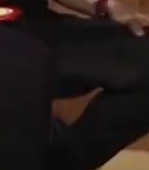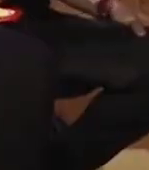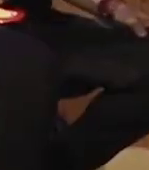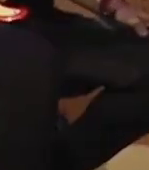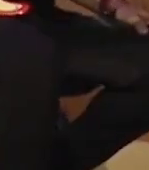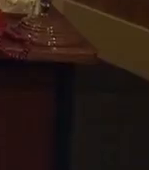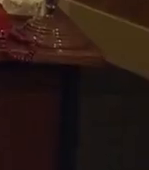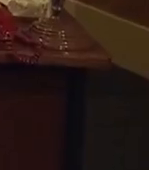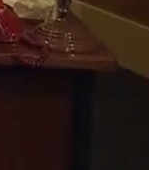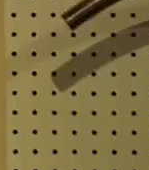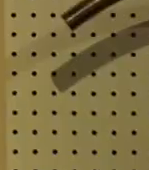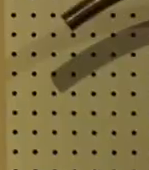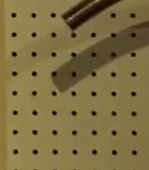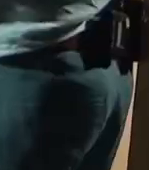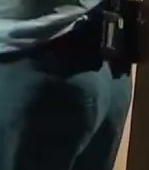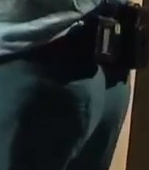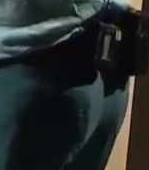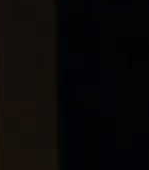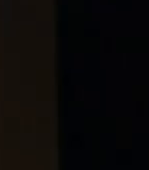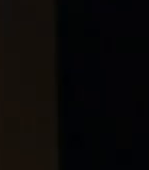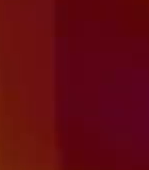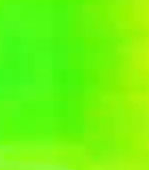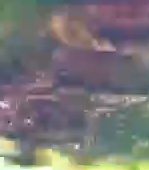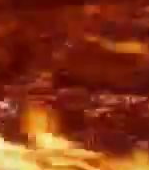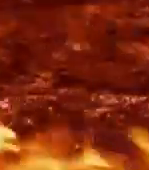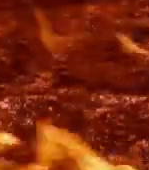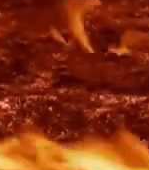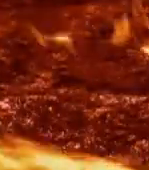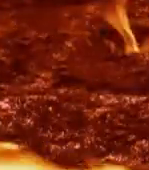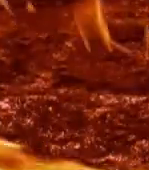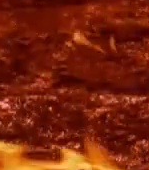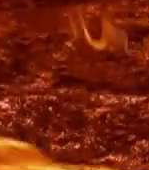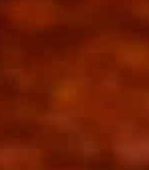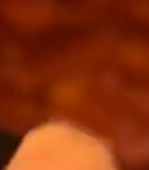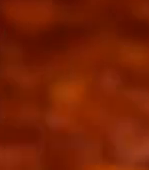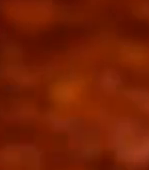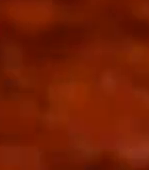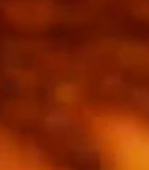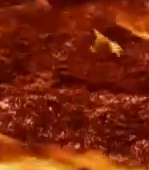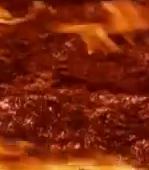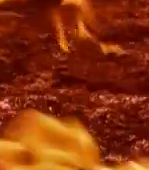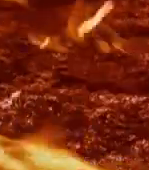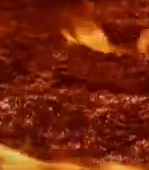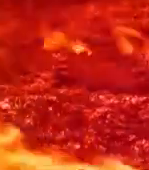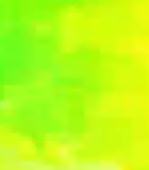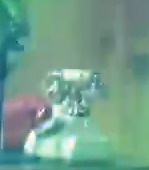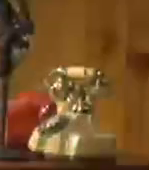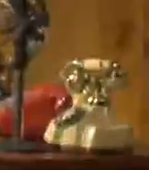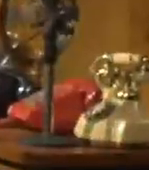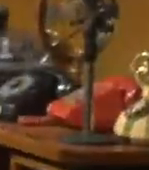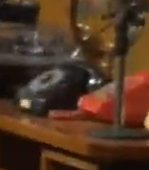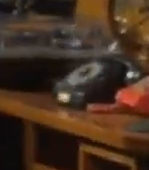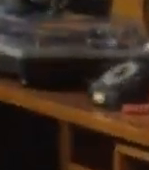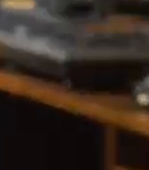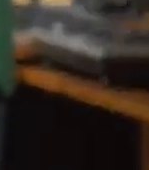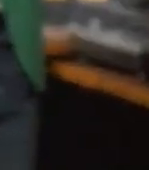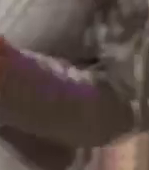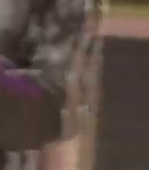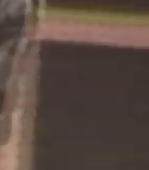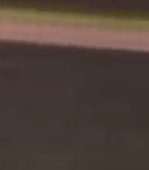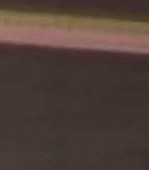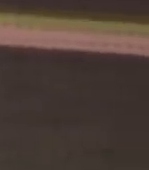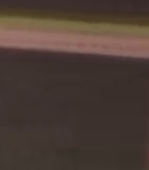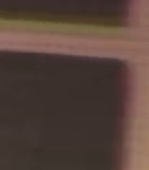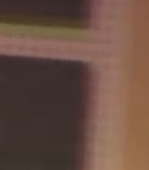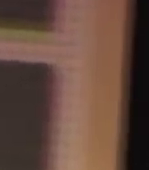que gusto tenerlos aquí cuánto amor cuánta magia destila me canso ganso nuevos episodios jueves 21